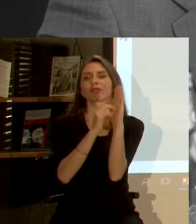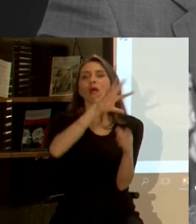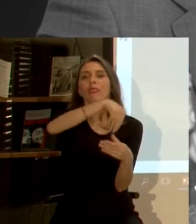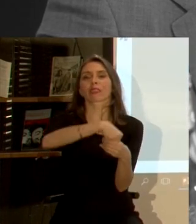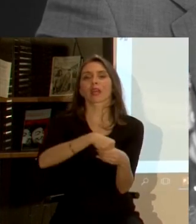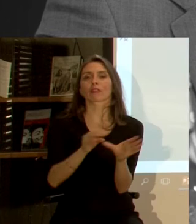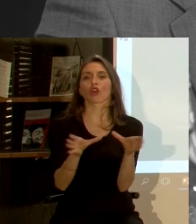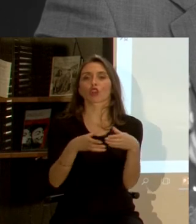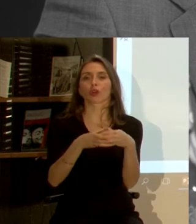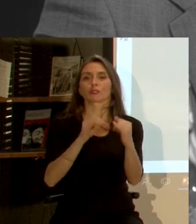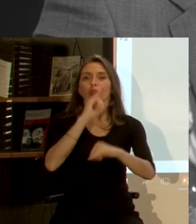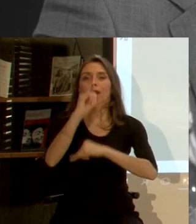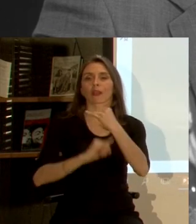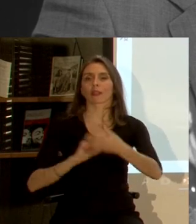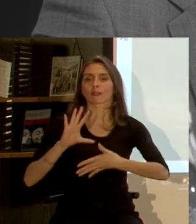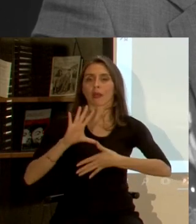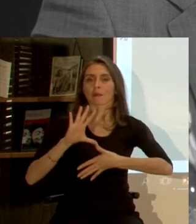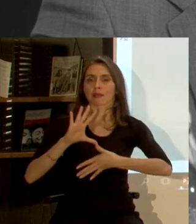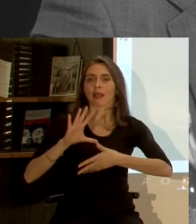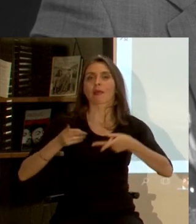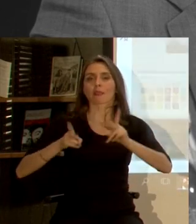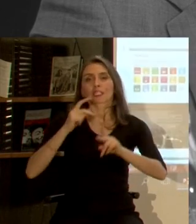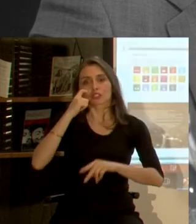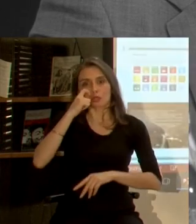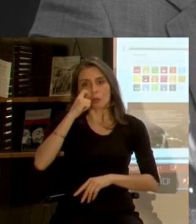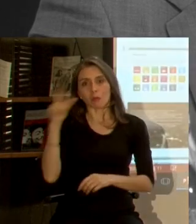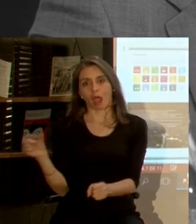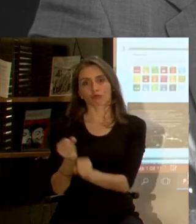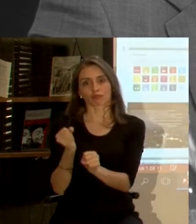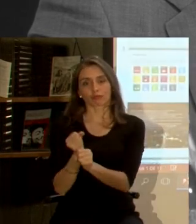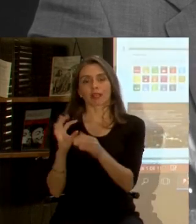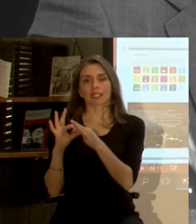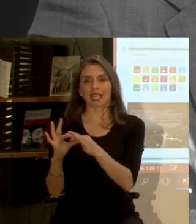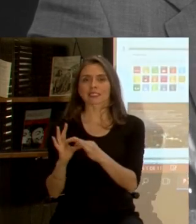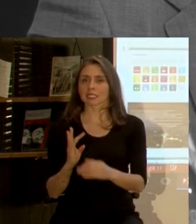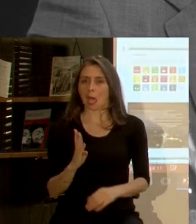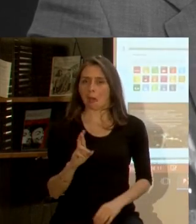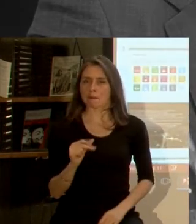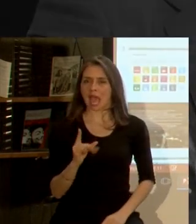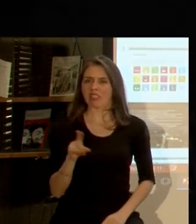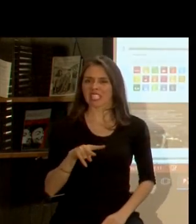Comisión Interamericana de Derechos Humanos gracias por acompañarnos Branislav